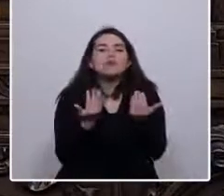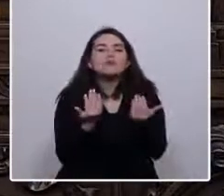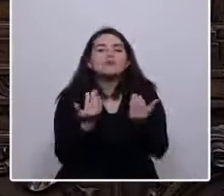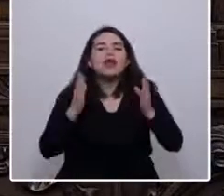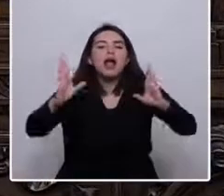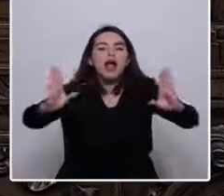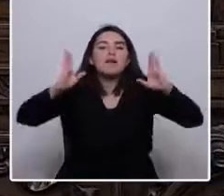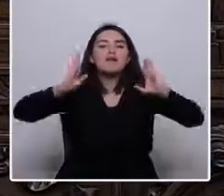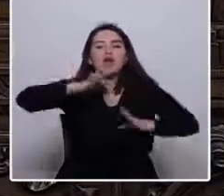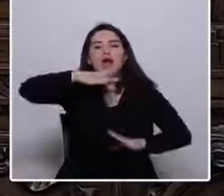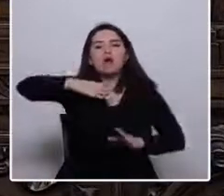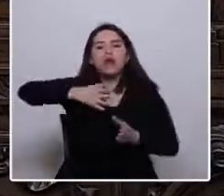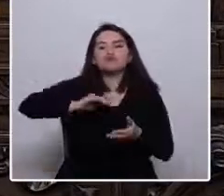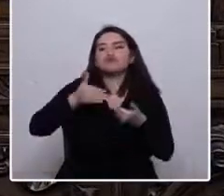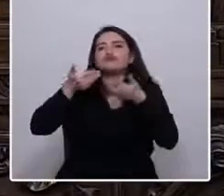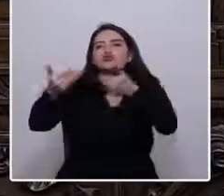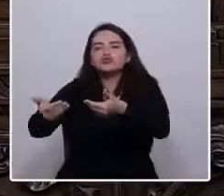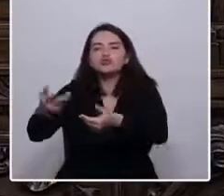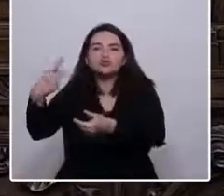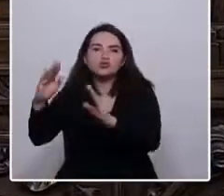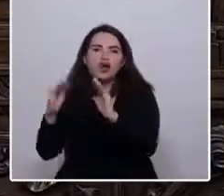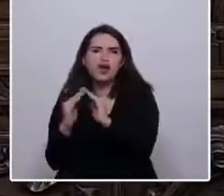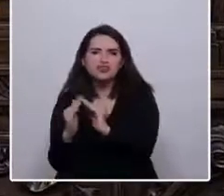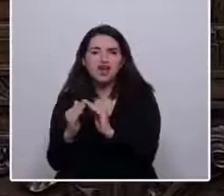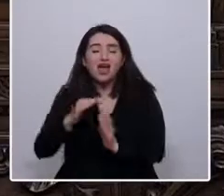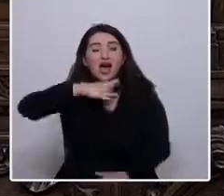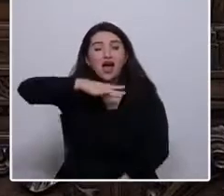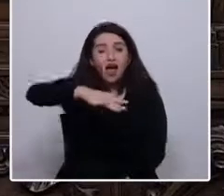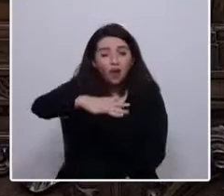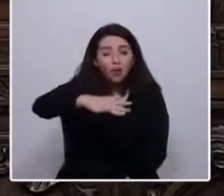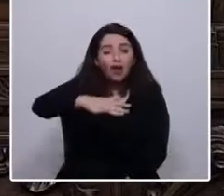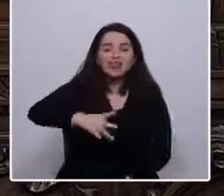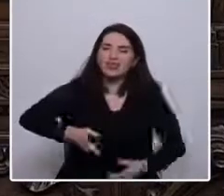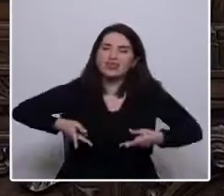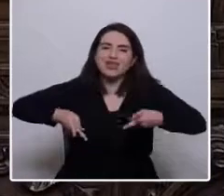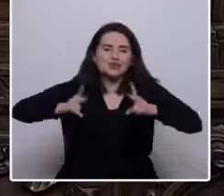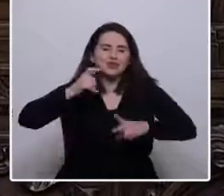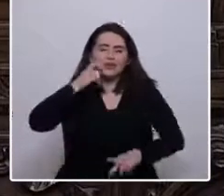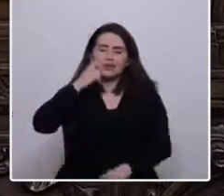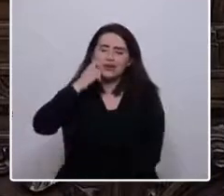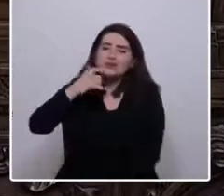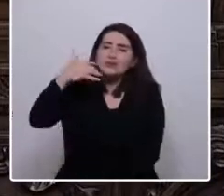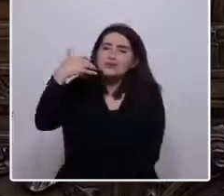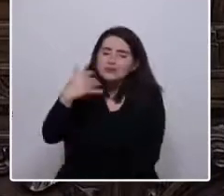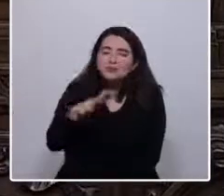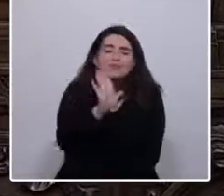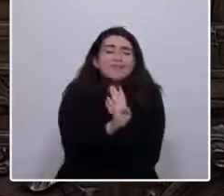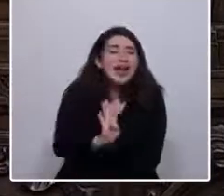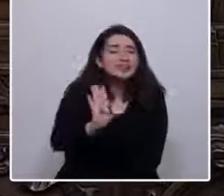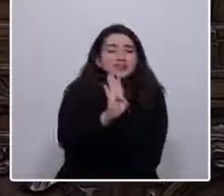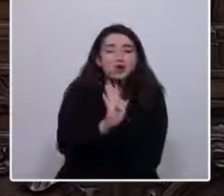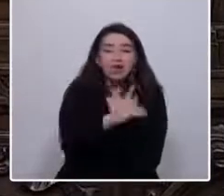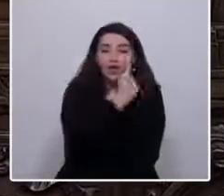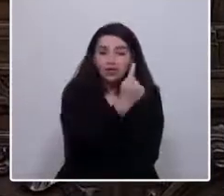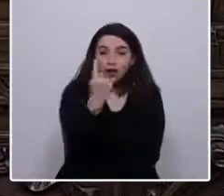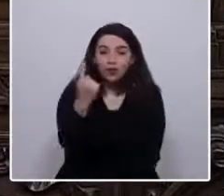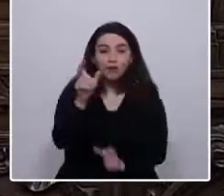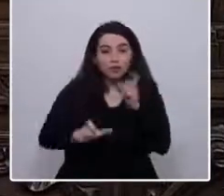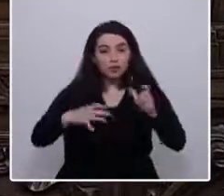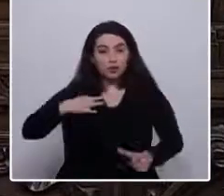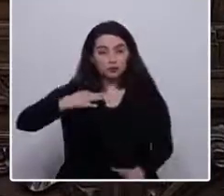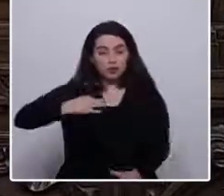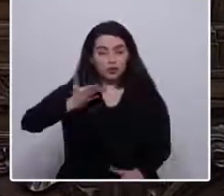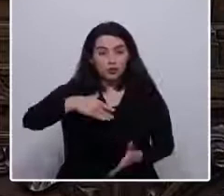potable a sus casas. El agua debe ser declarada un derecho humano fundamental y cada ciudadano de nuestro país